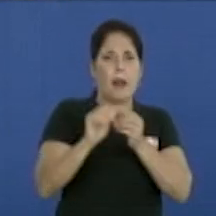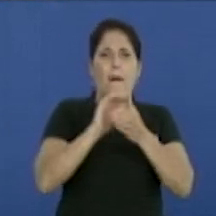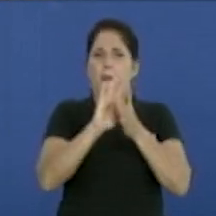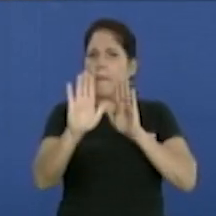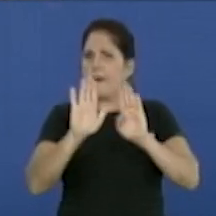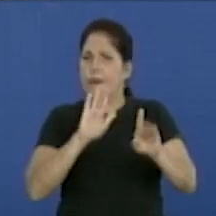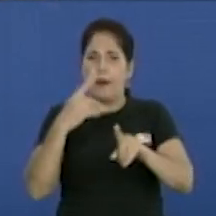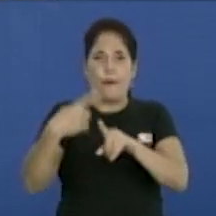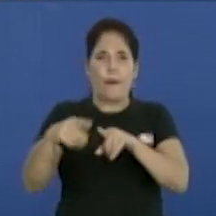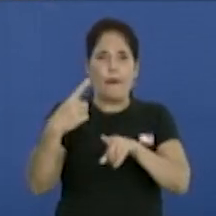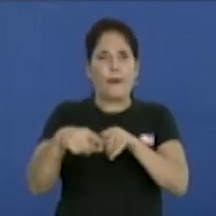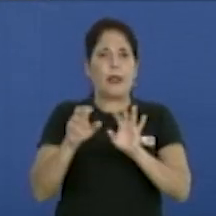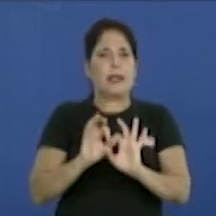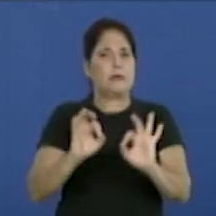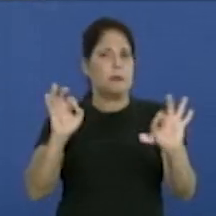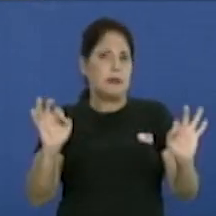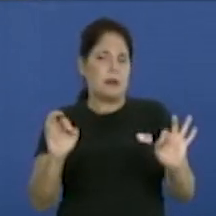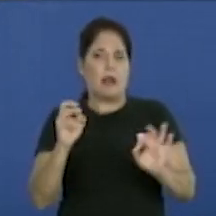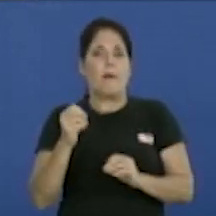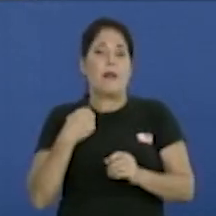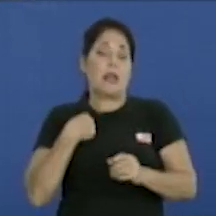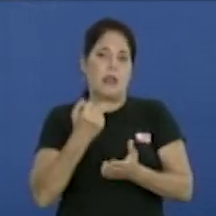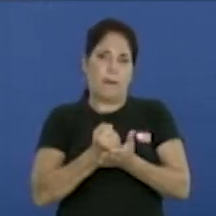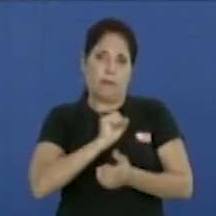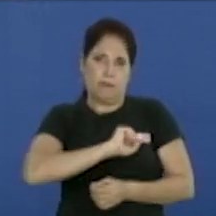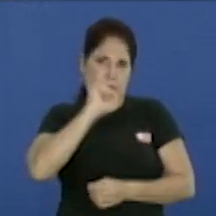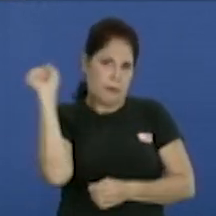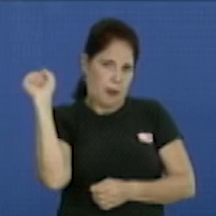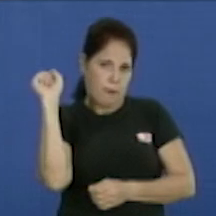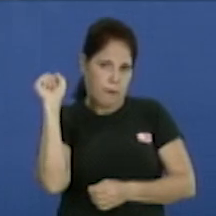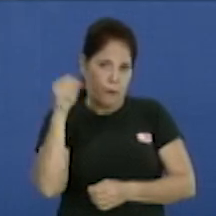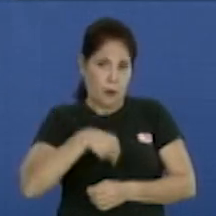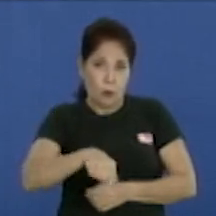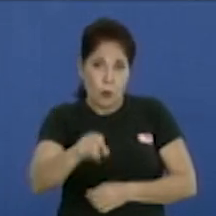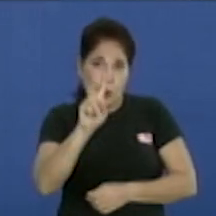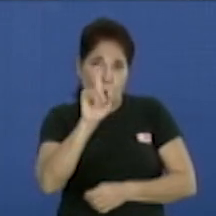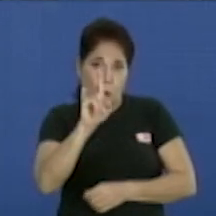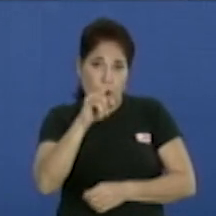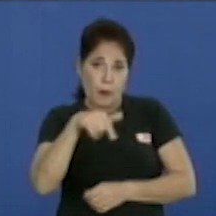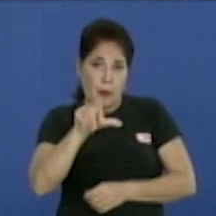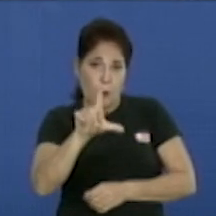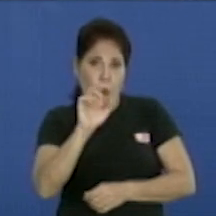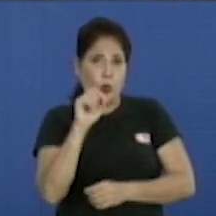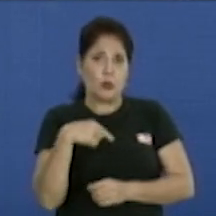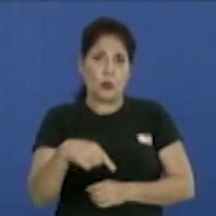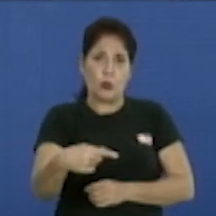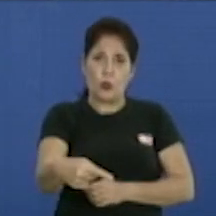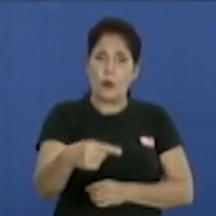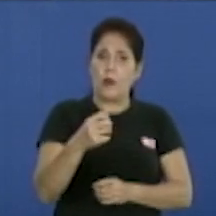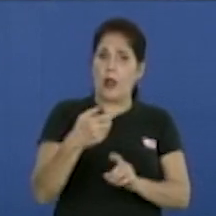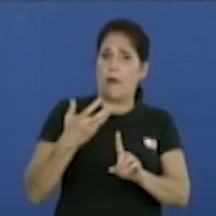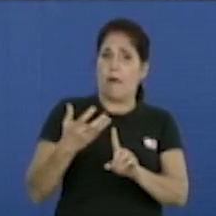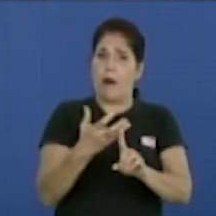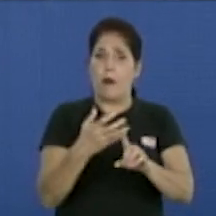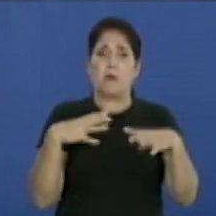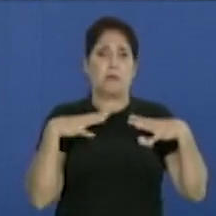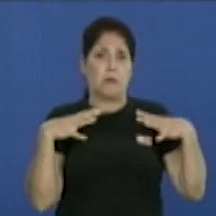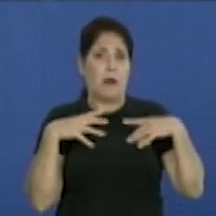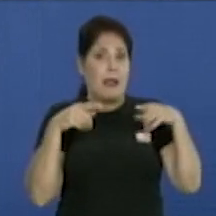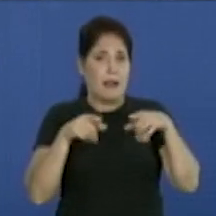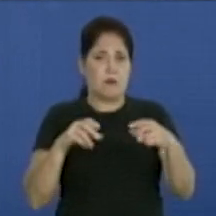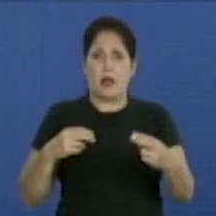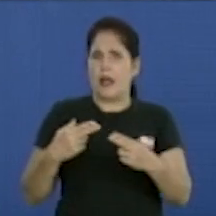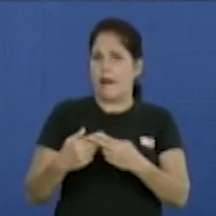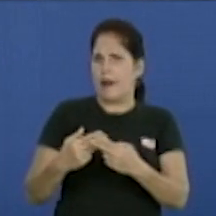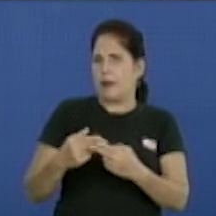por las ofertas especiales y los premios. A partir del 9 de julio cada día de la etapa estival el evento